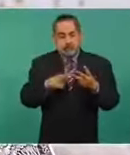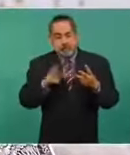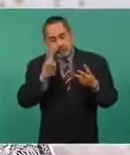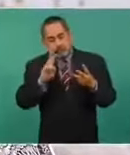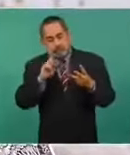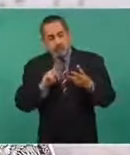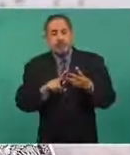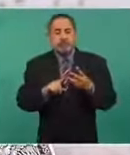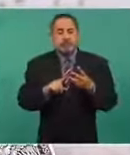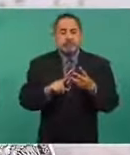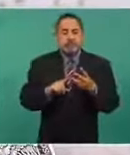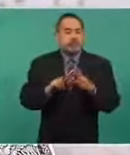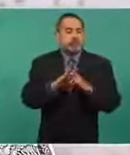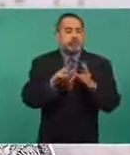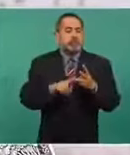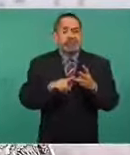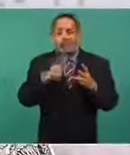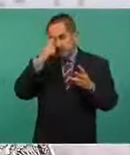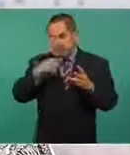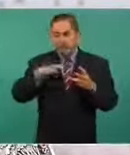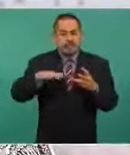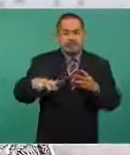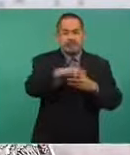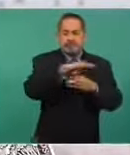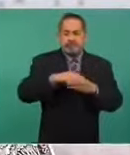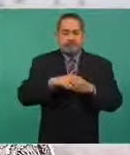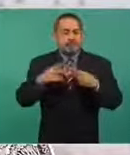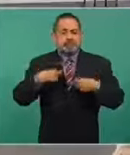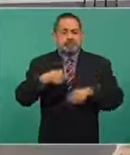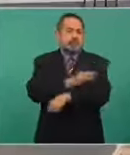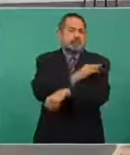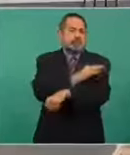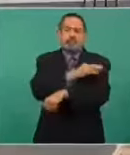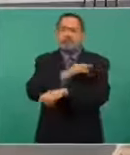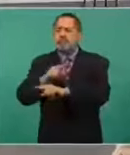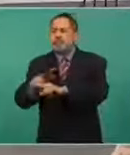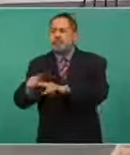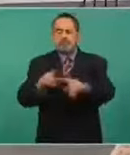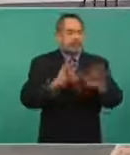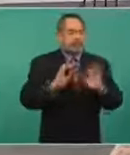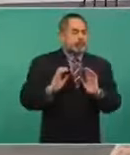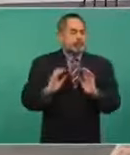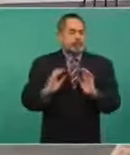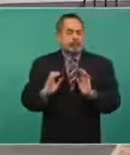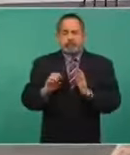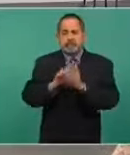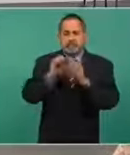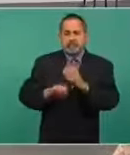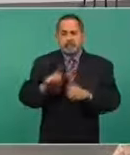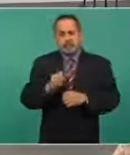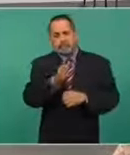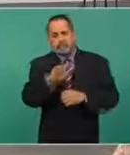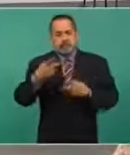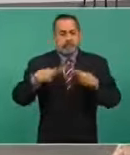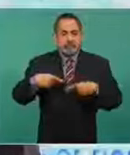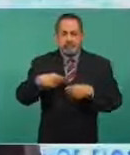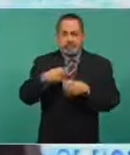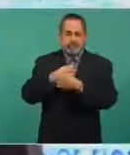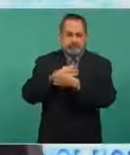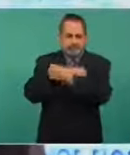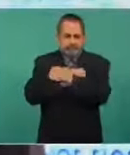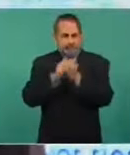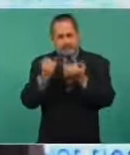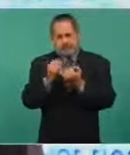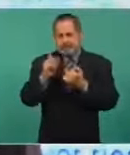pudieran hacer intervenciones de salud pública para normalizar la vida pública, como fue el caso de la vacunación de las personas trabajadoras de la educación.